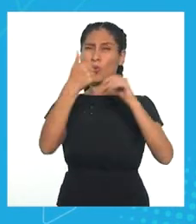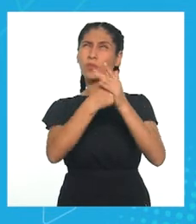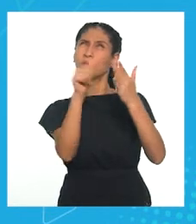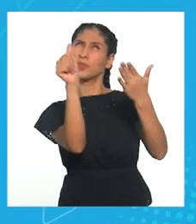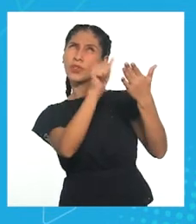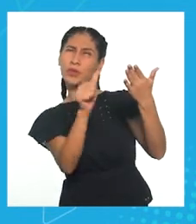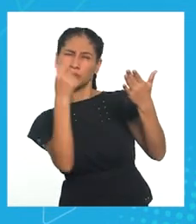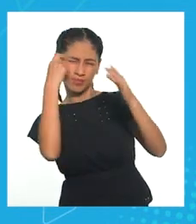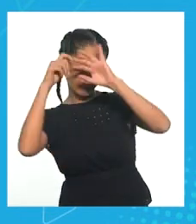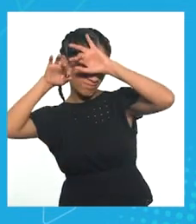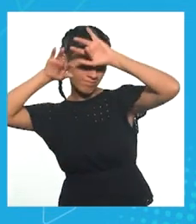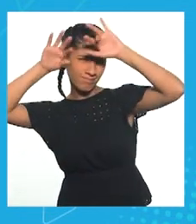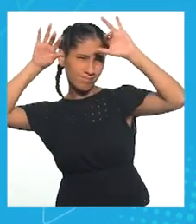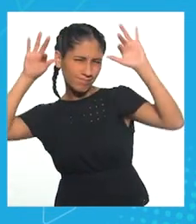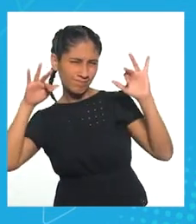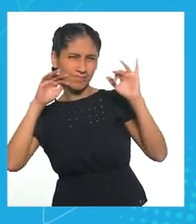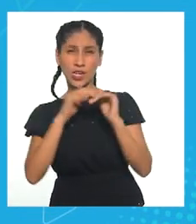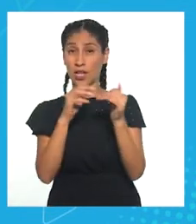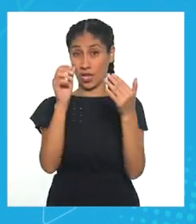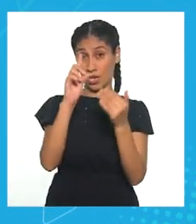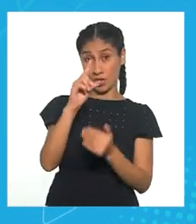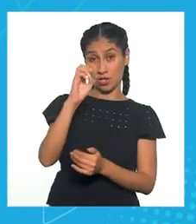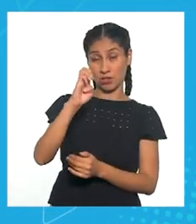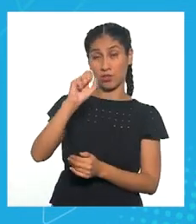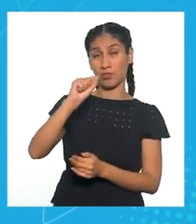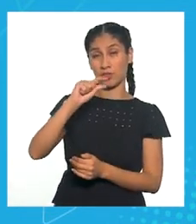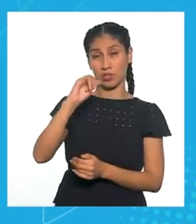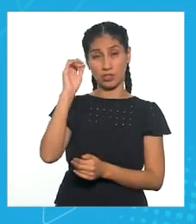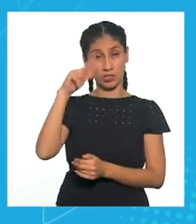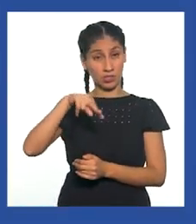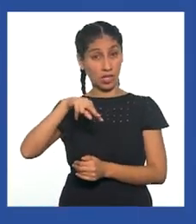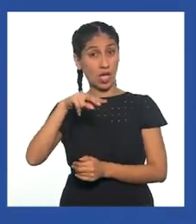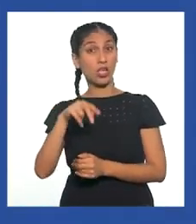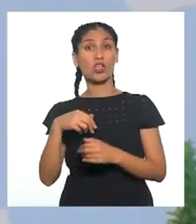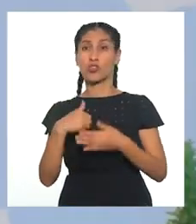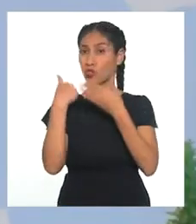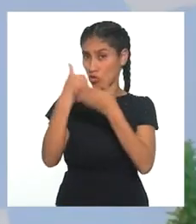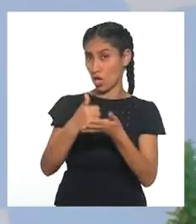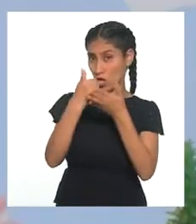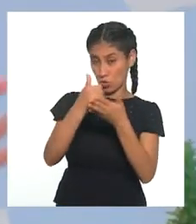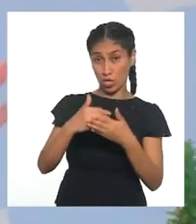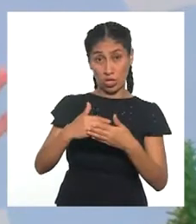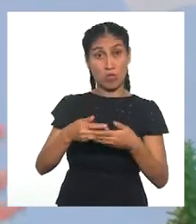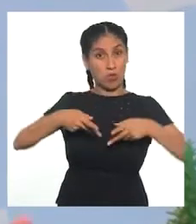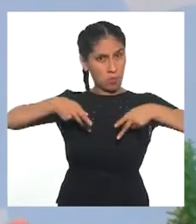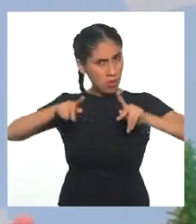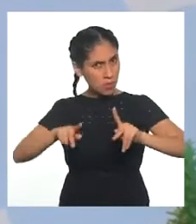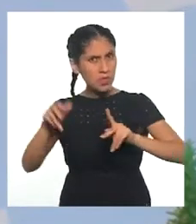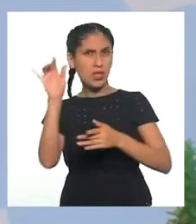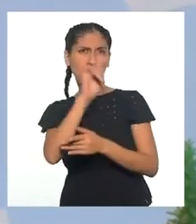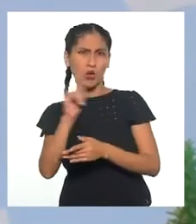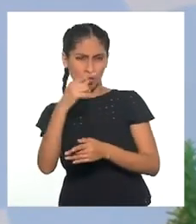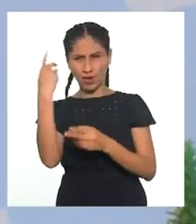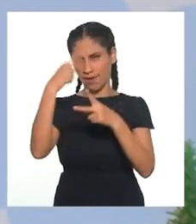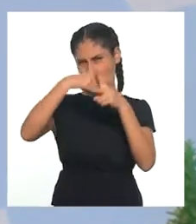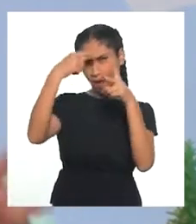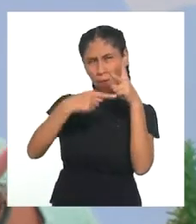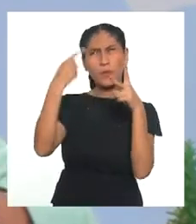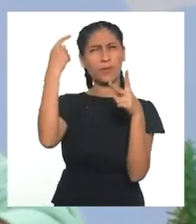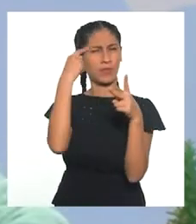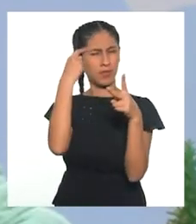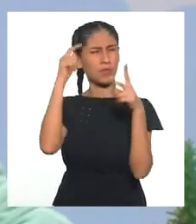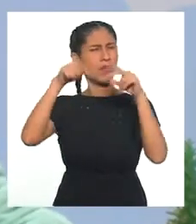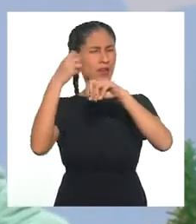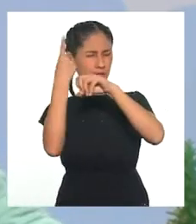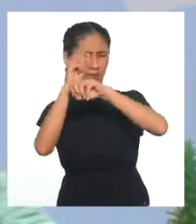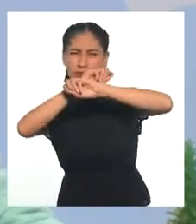Design Thinking nos permite utilizar ambos pensamientos. Ahora está más claro. Qué